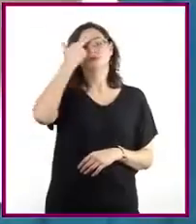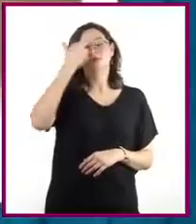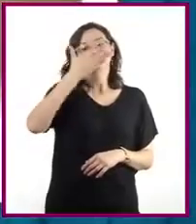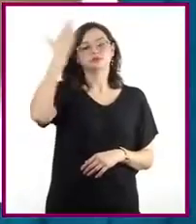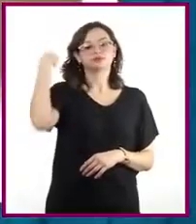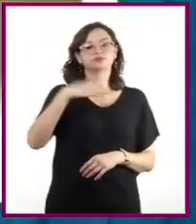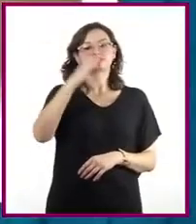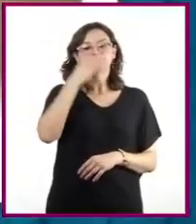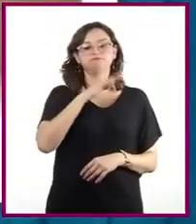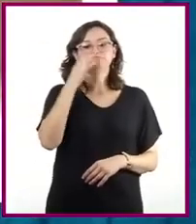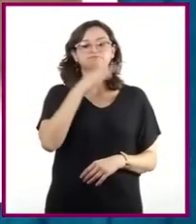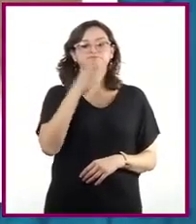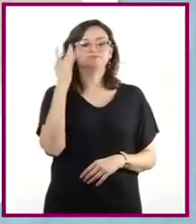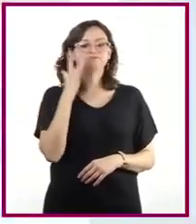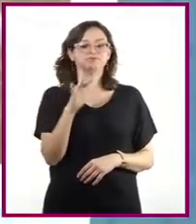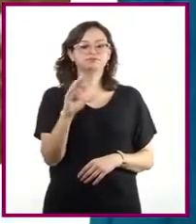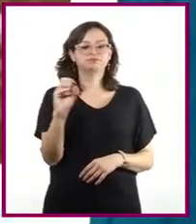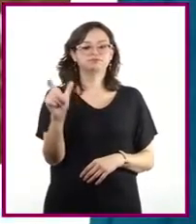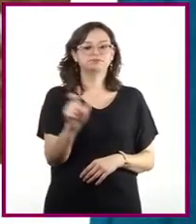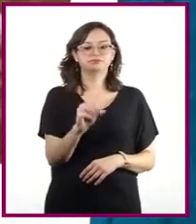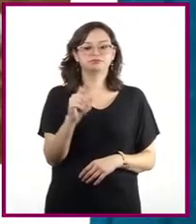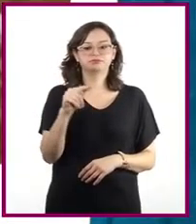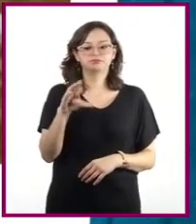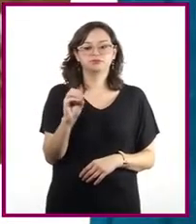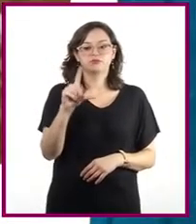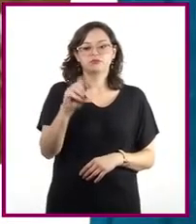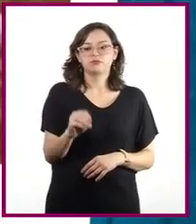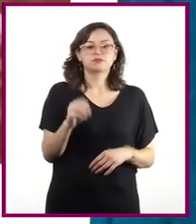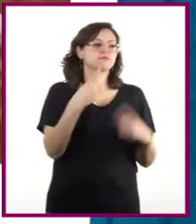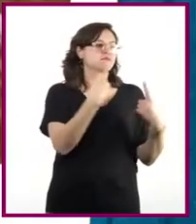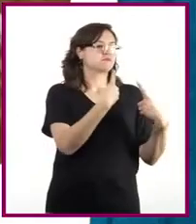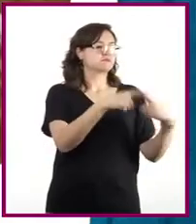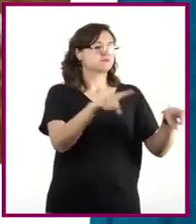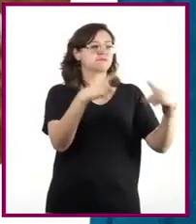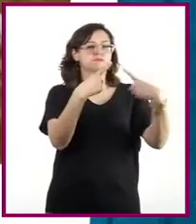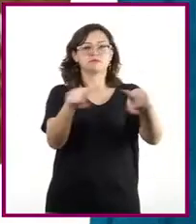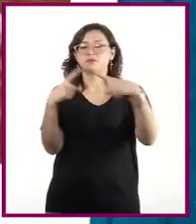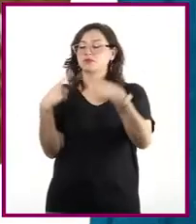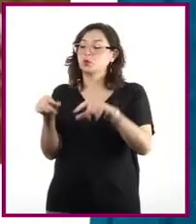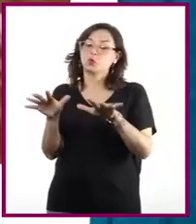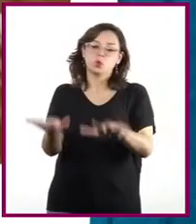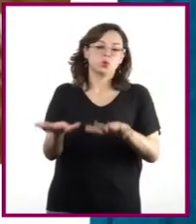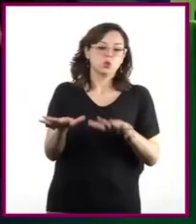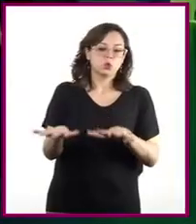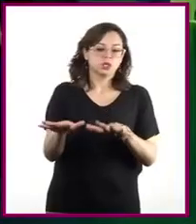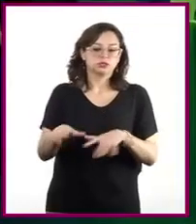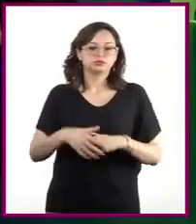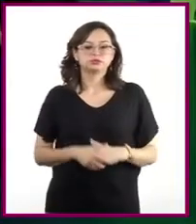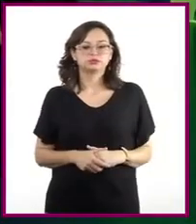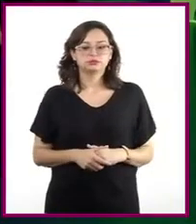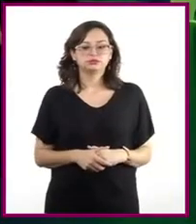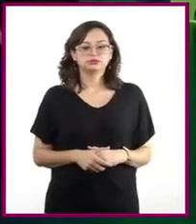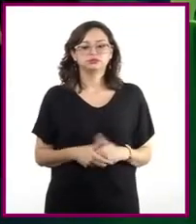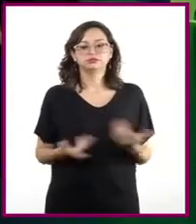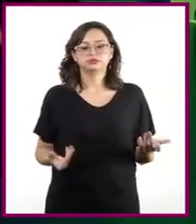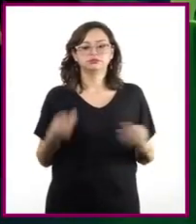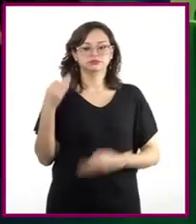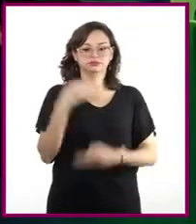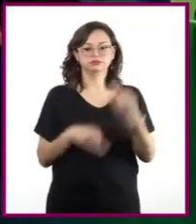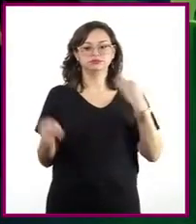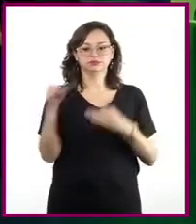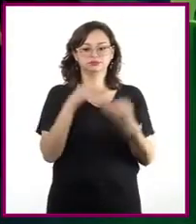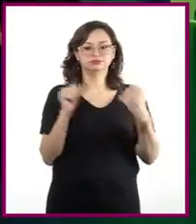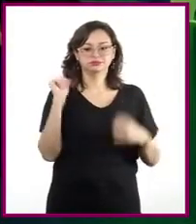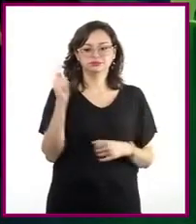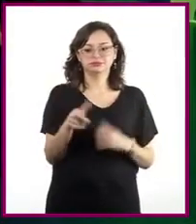fiestas de Santolo. Fui con mi familia y había muchos tipos de máscaras. Fue impresionante. Pues todos aprendimos algo muy